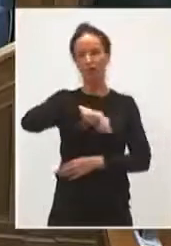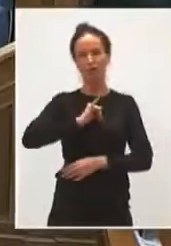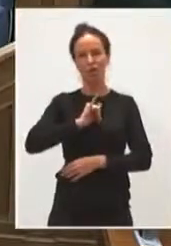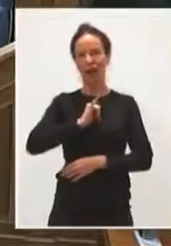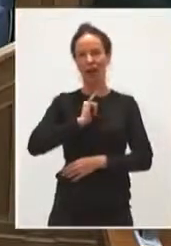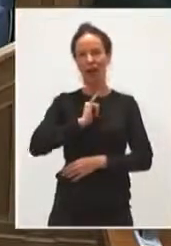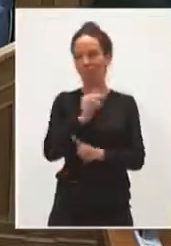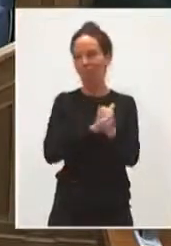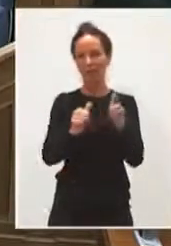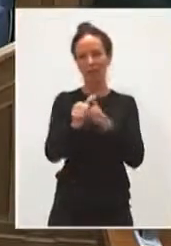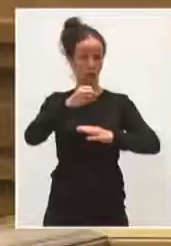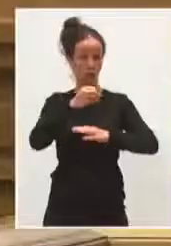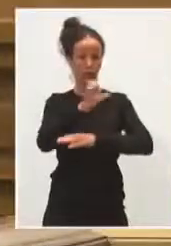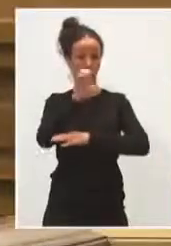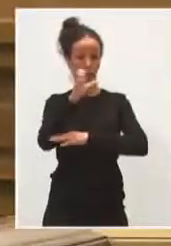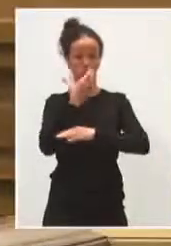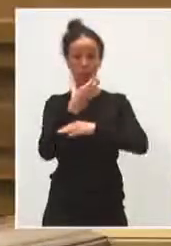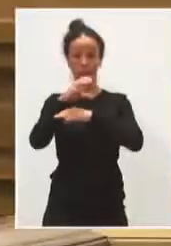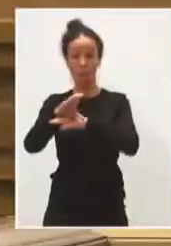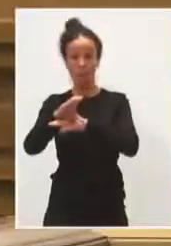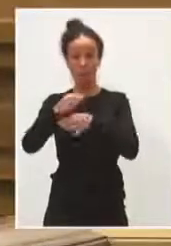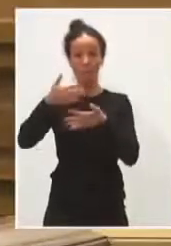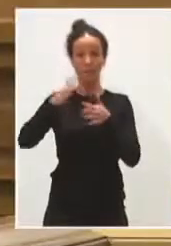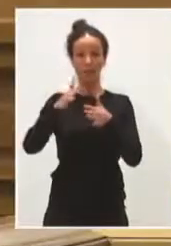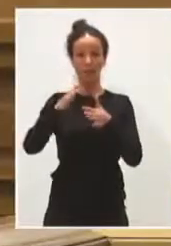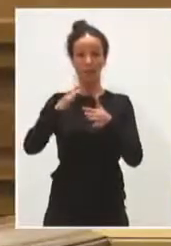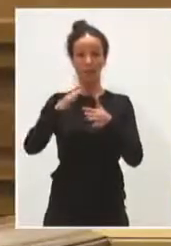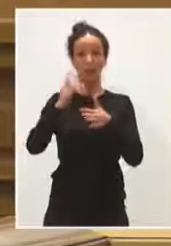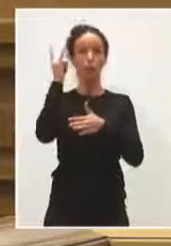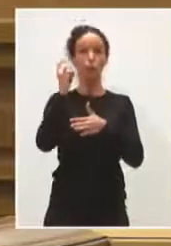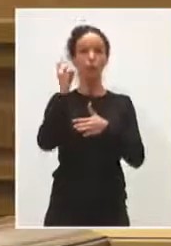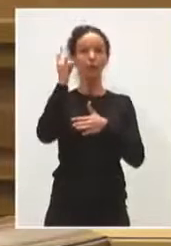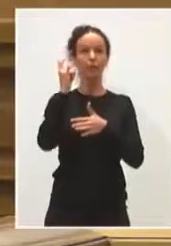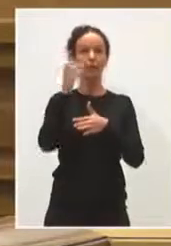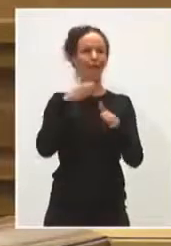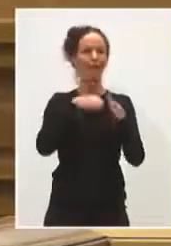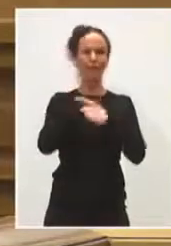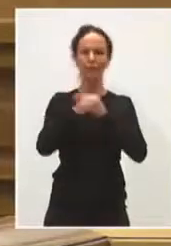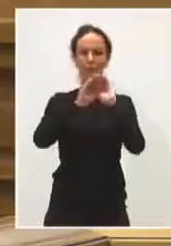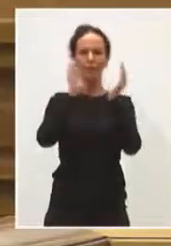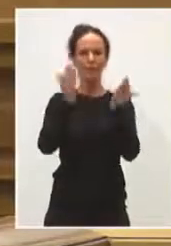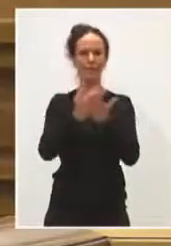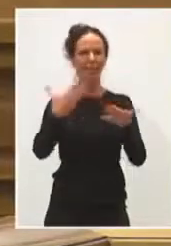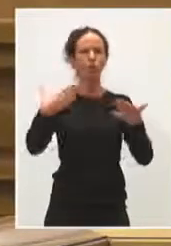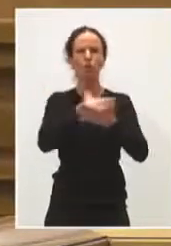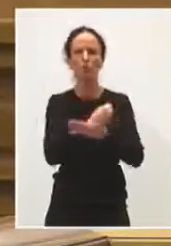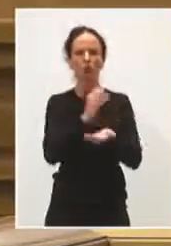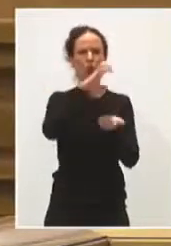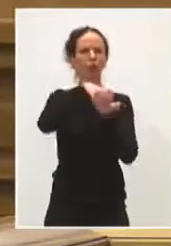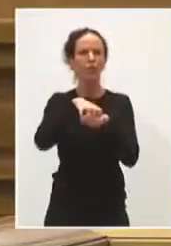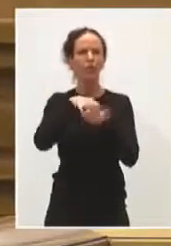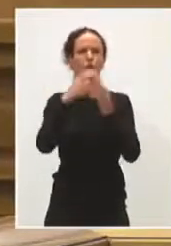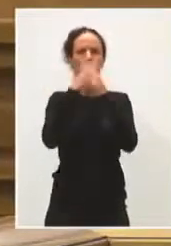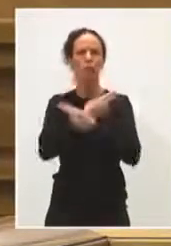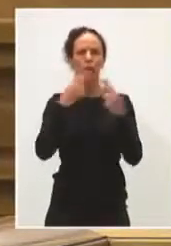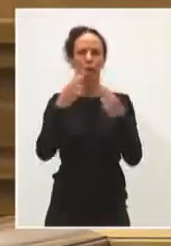Antes que ninguna otra. Entre el 21 y 23, el Wi-Fi accesible y universal en todos los centros públicos de la Comunidad